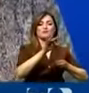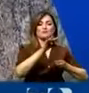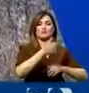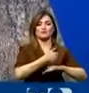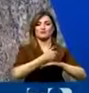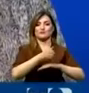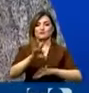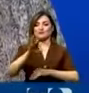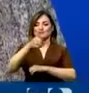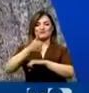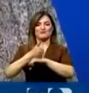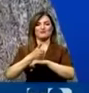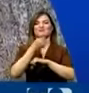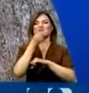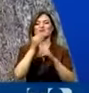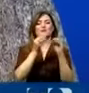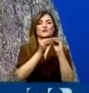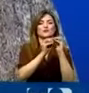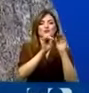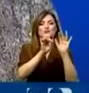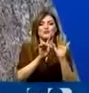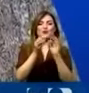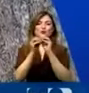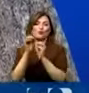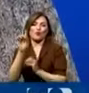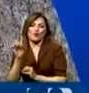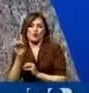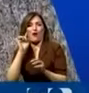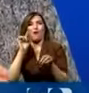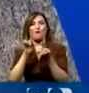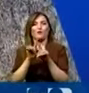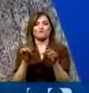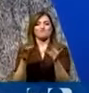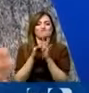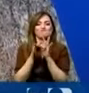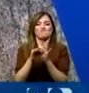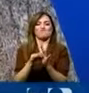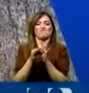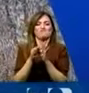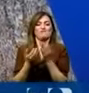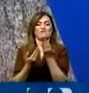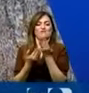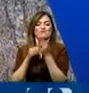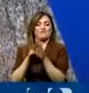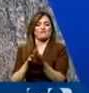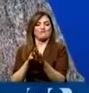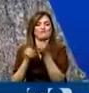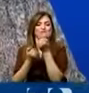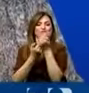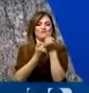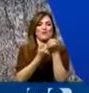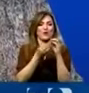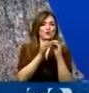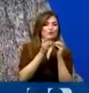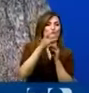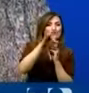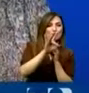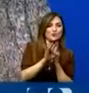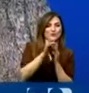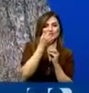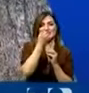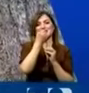Cristiano y de UNES. Entonces, en algunos casos, sumado, cierto sector de Pachacútic al que se le llama